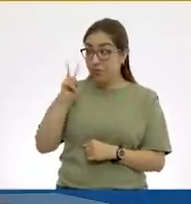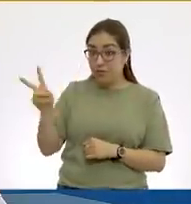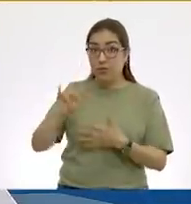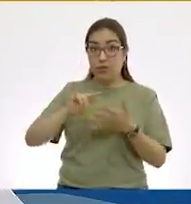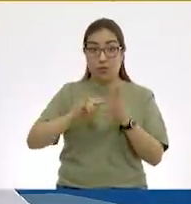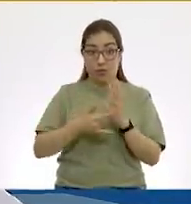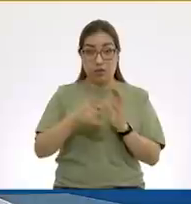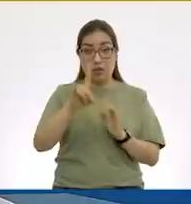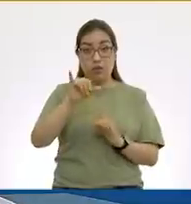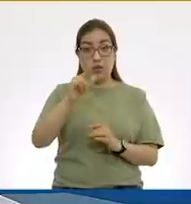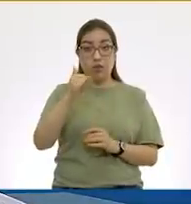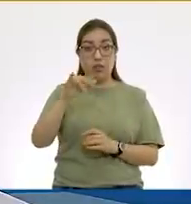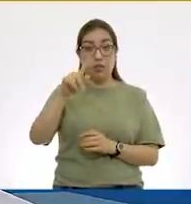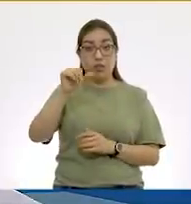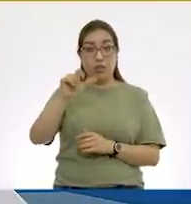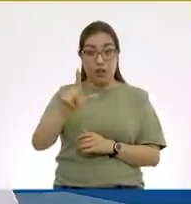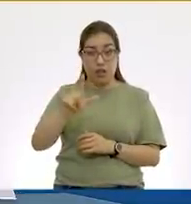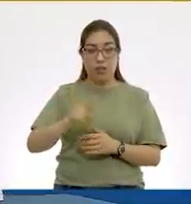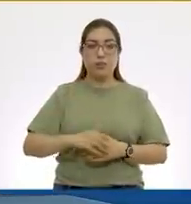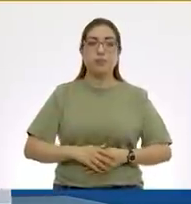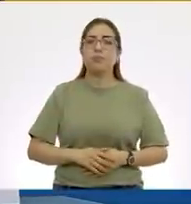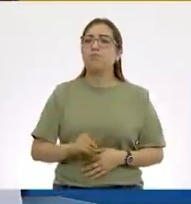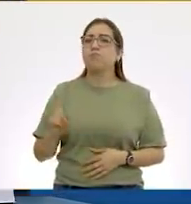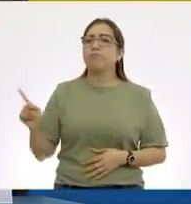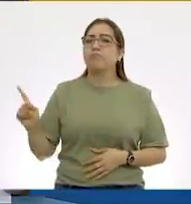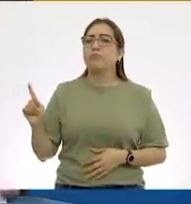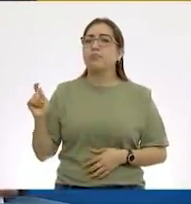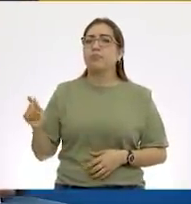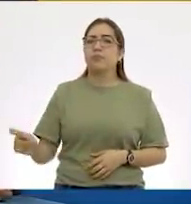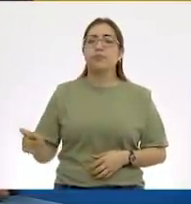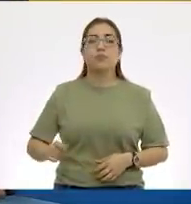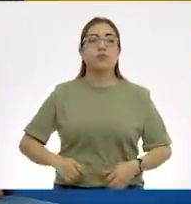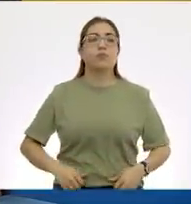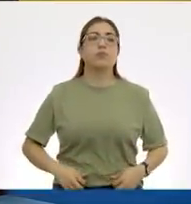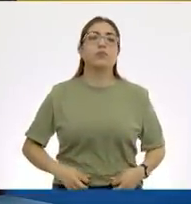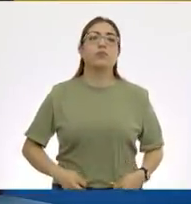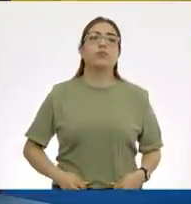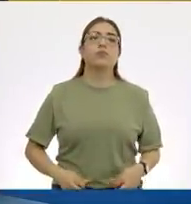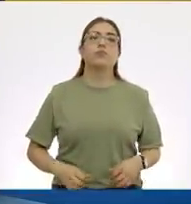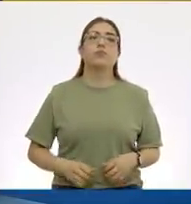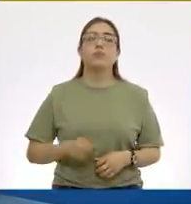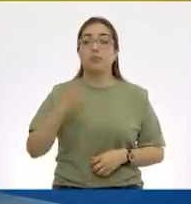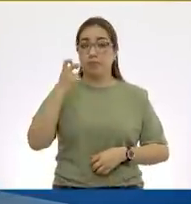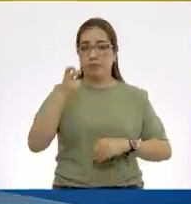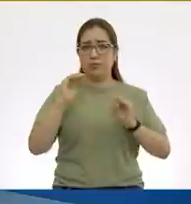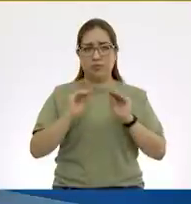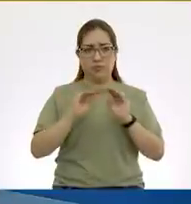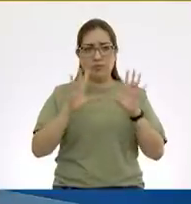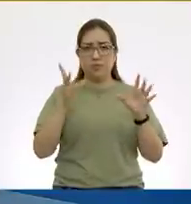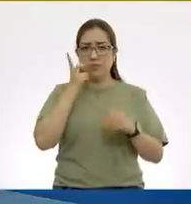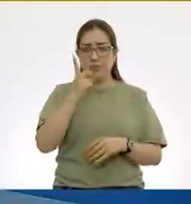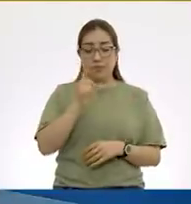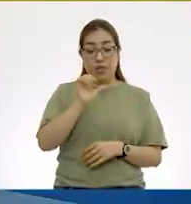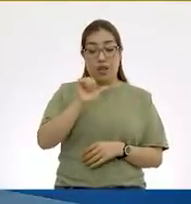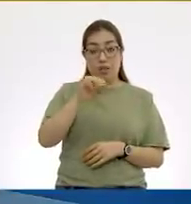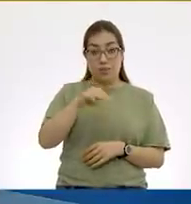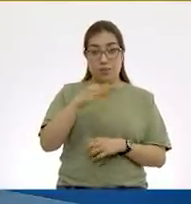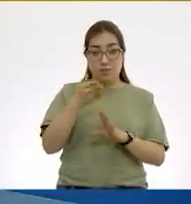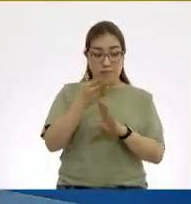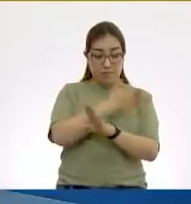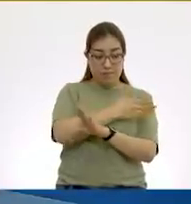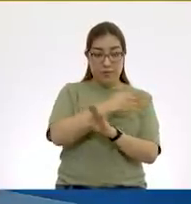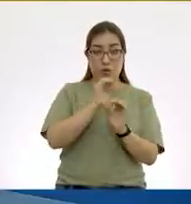digital, lo estamos observando muy claramente y nos dice AM, antes meridiano,